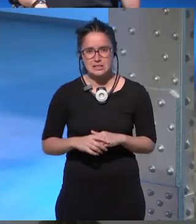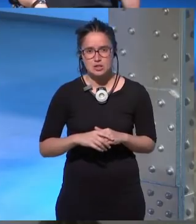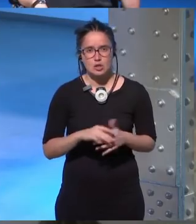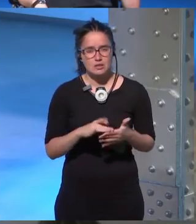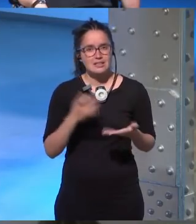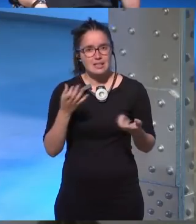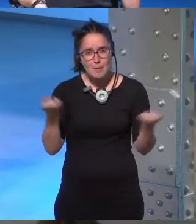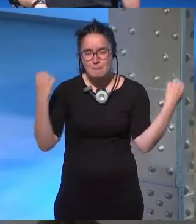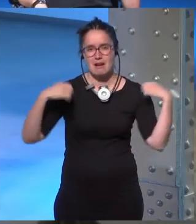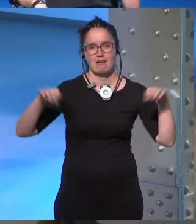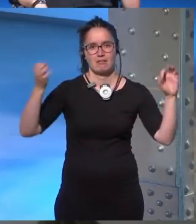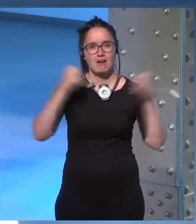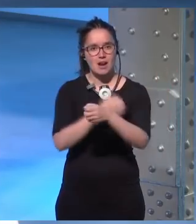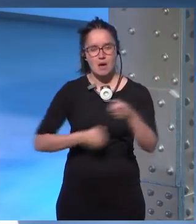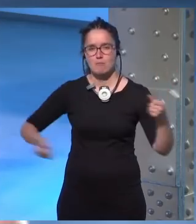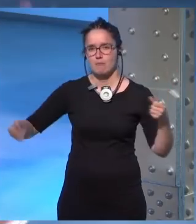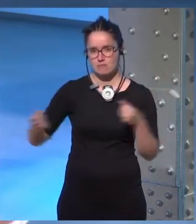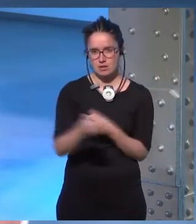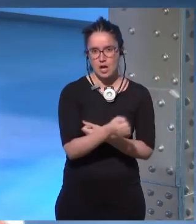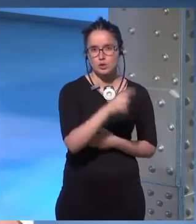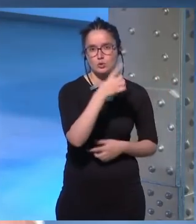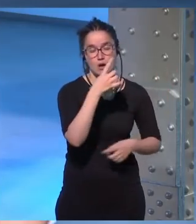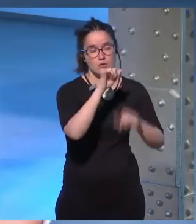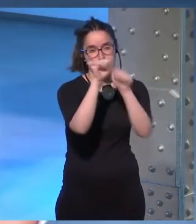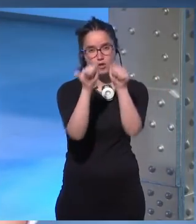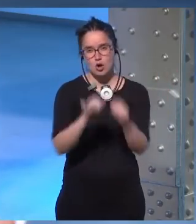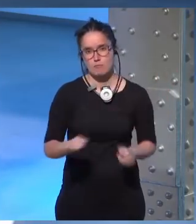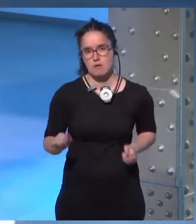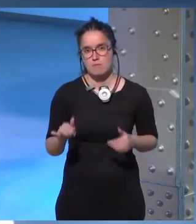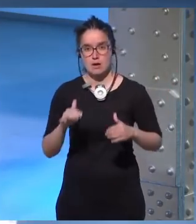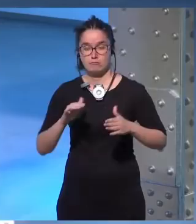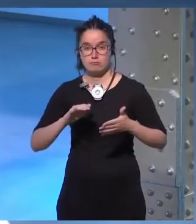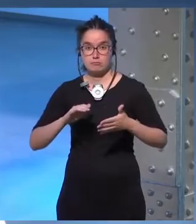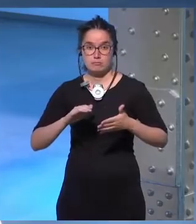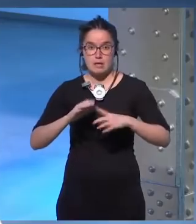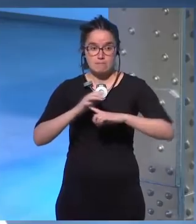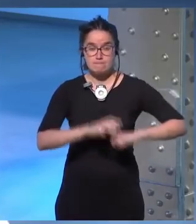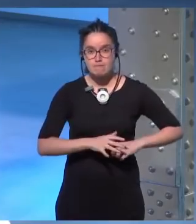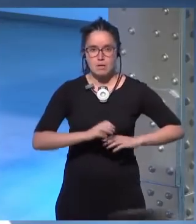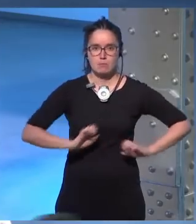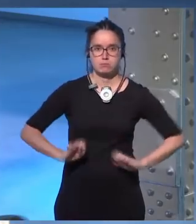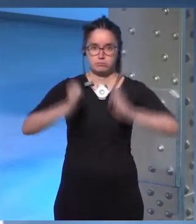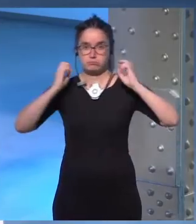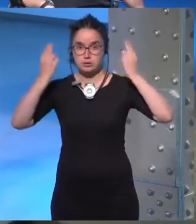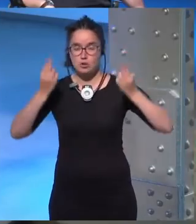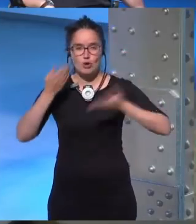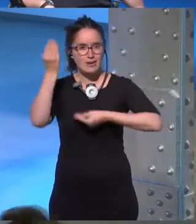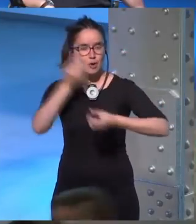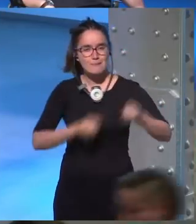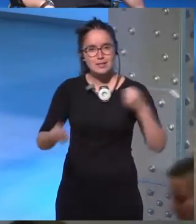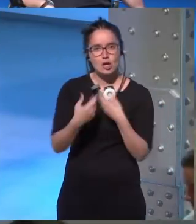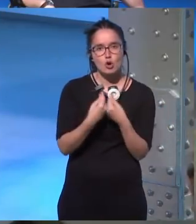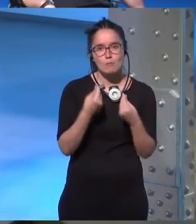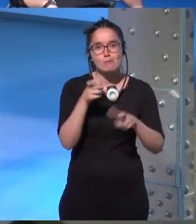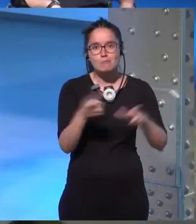tenemos que practicar la empatía es una de las formas de sobreponernos a la misoginia y me pareció que podía tener empatía con mis